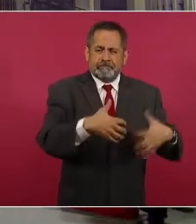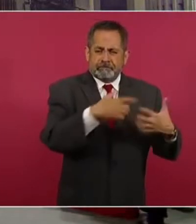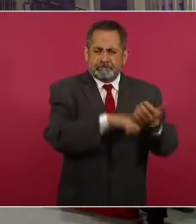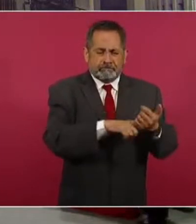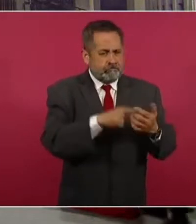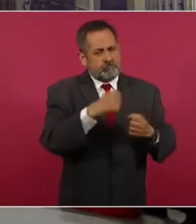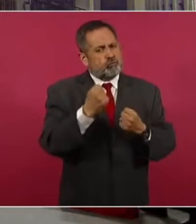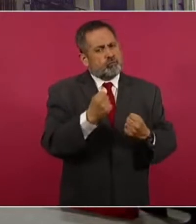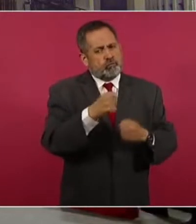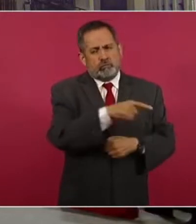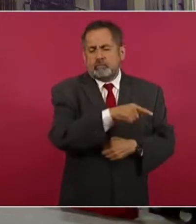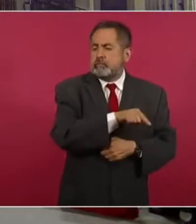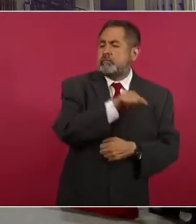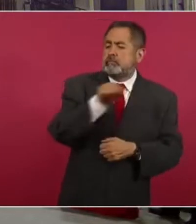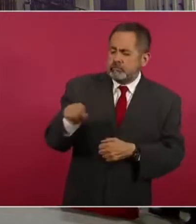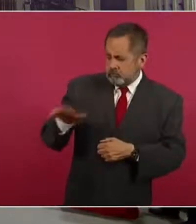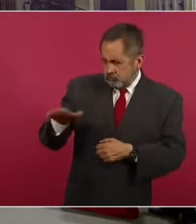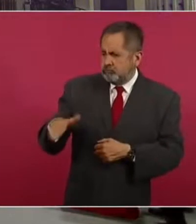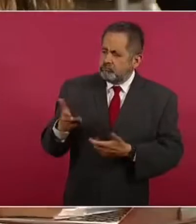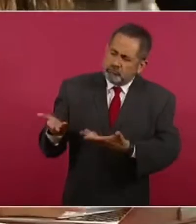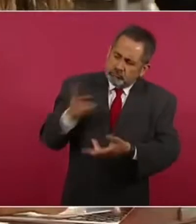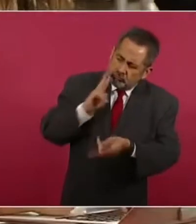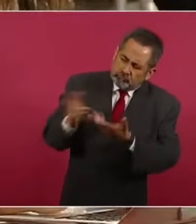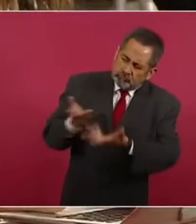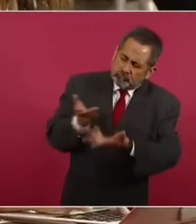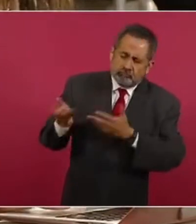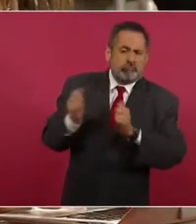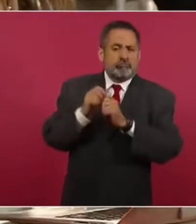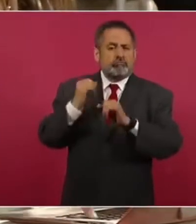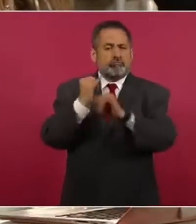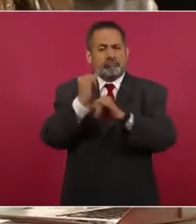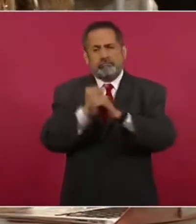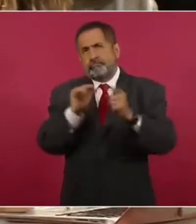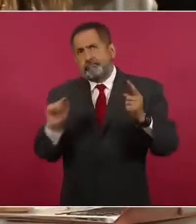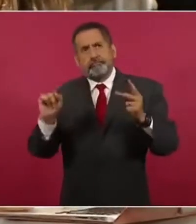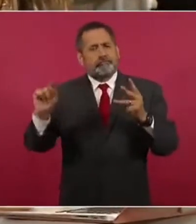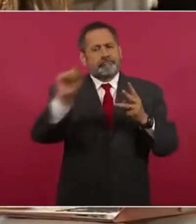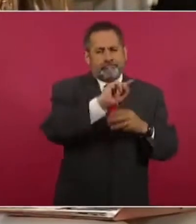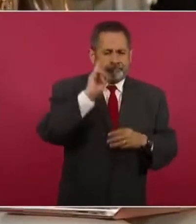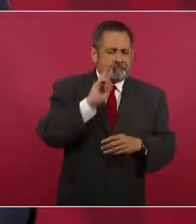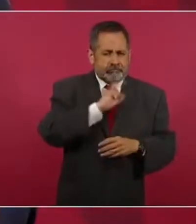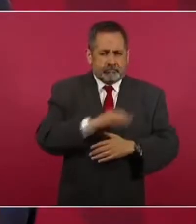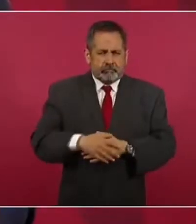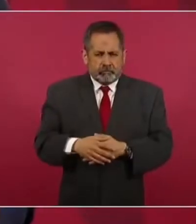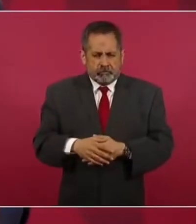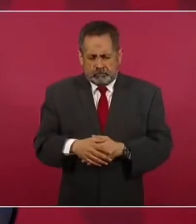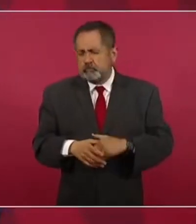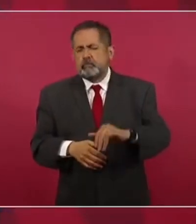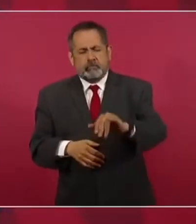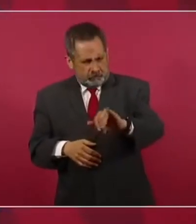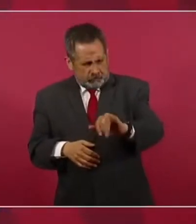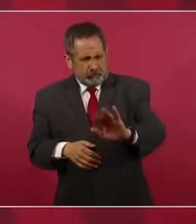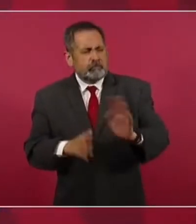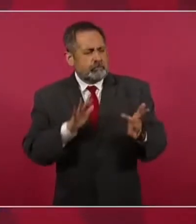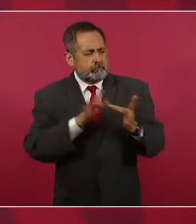planteamiento para llevar internet a las zonas donde no llega su señal. Sí, estamos trabajando con